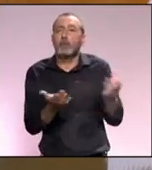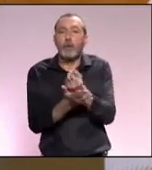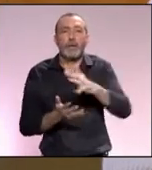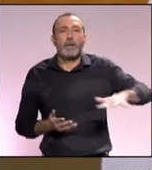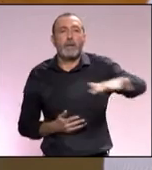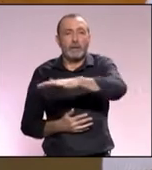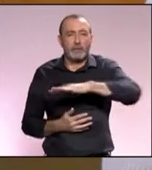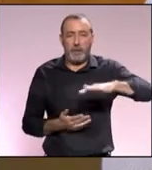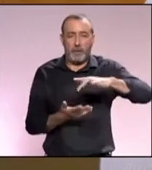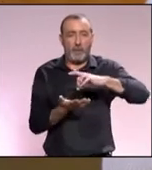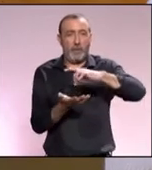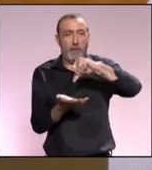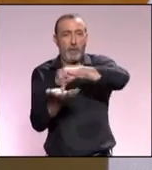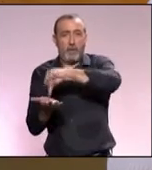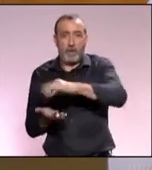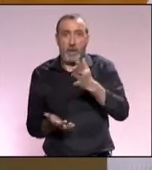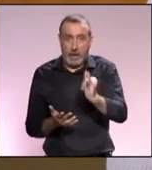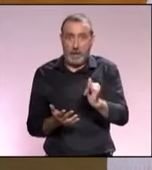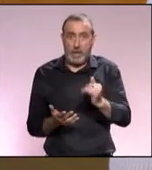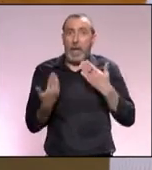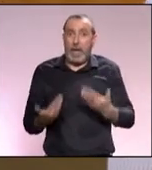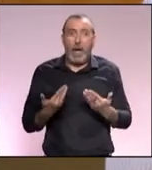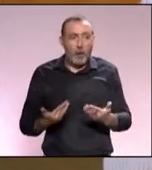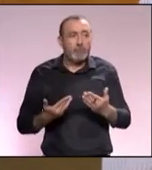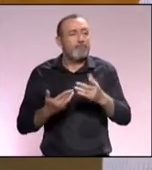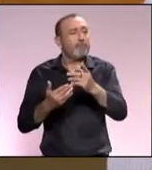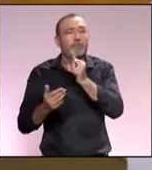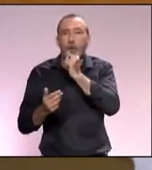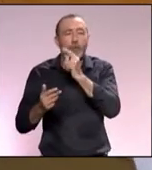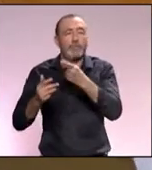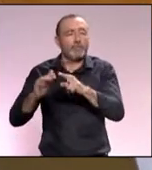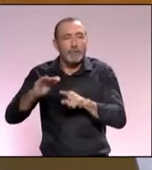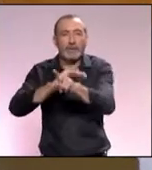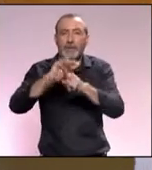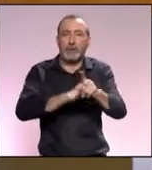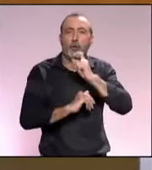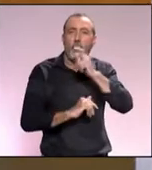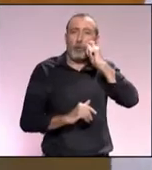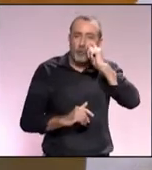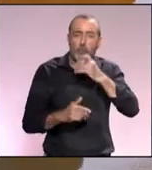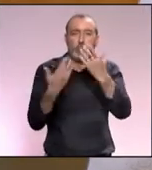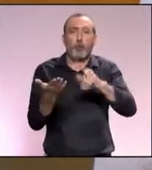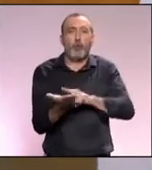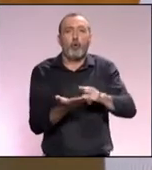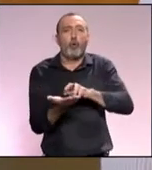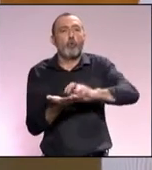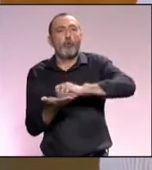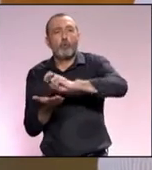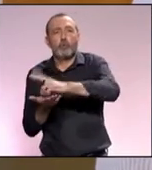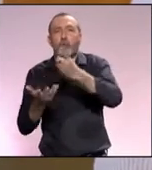todos esos espacios que hay en la ciudad que ahora mismo no están explotados desde el punto de vista turístico con rutas